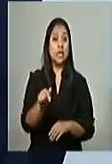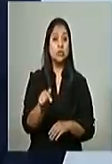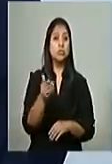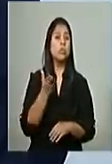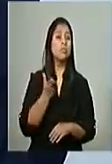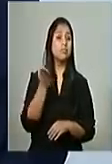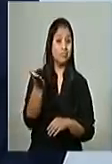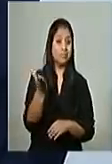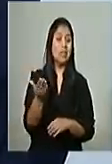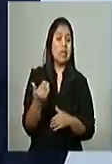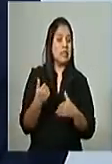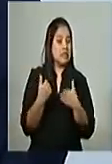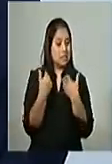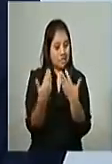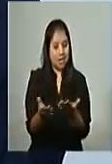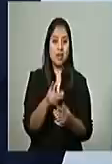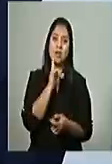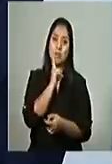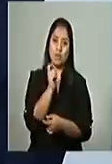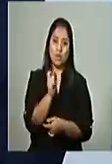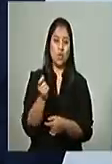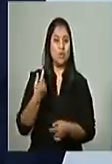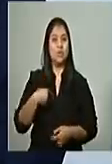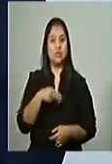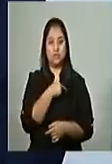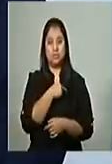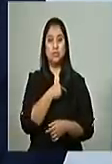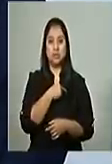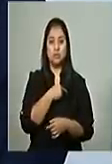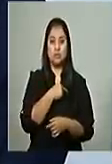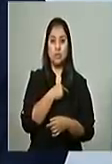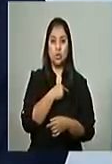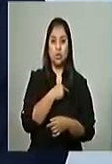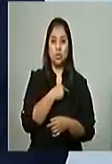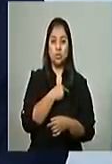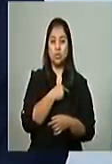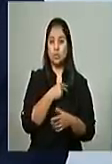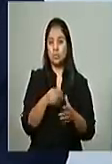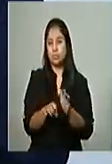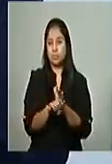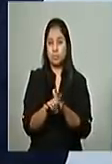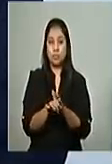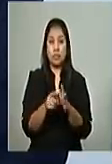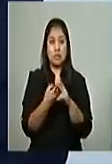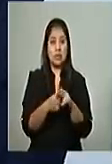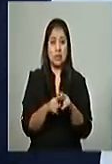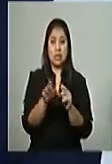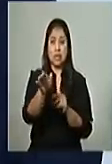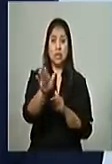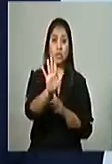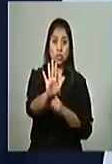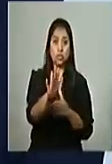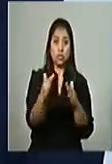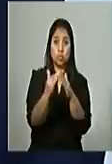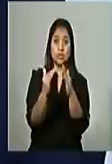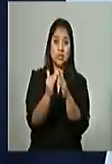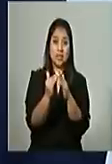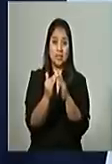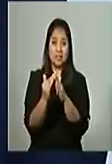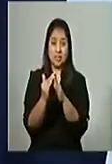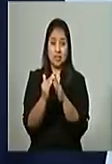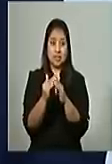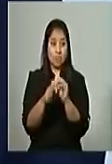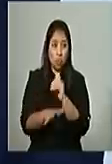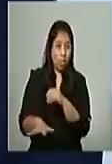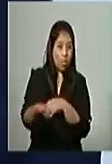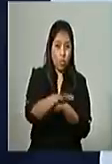dar lo mejor de nosotros. Desde sus casas hasta